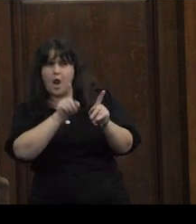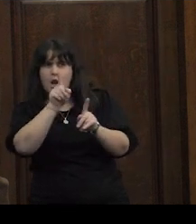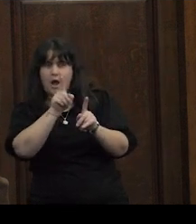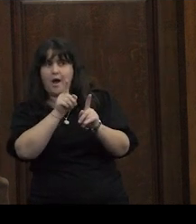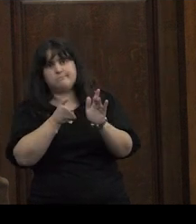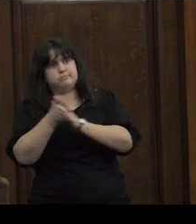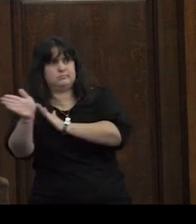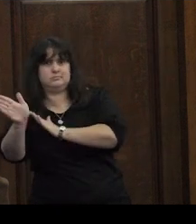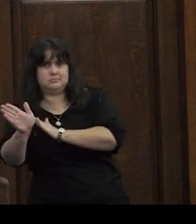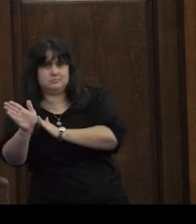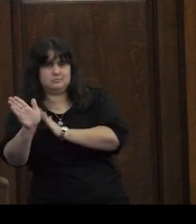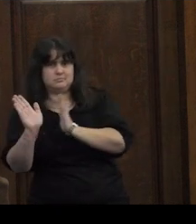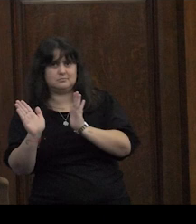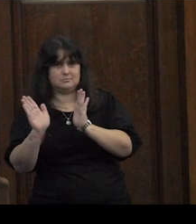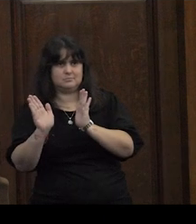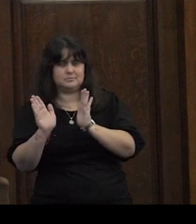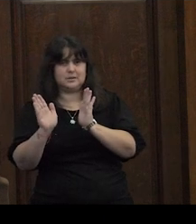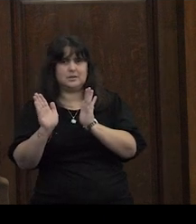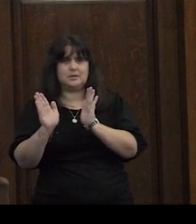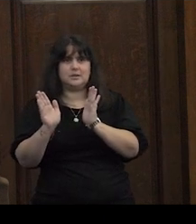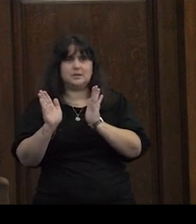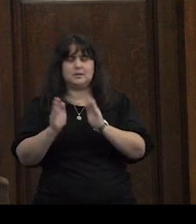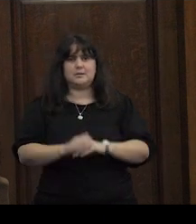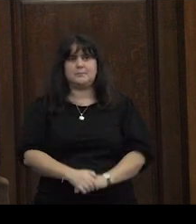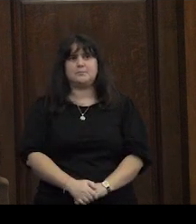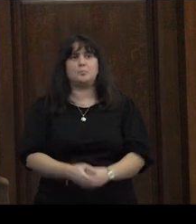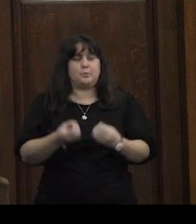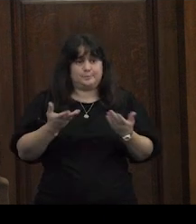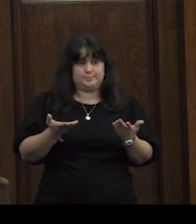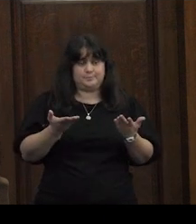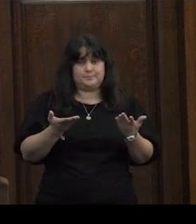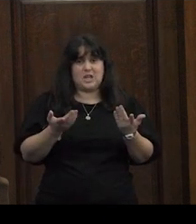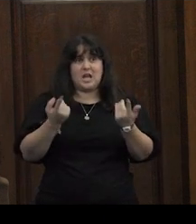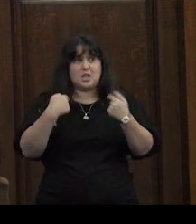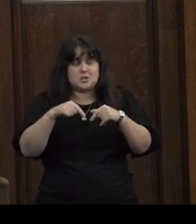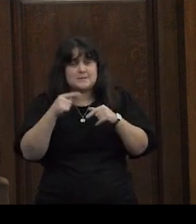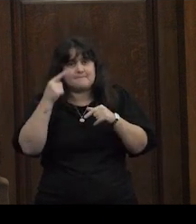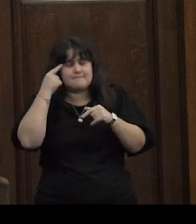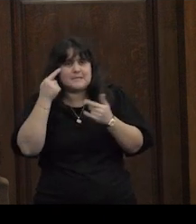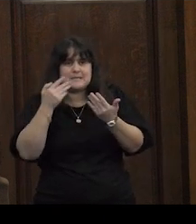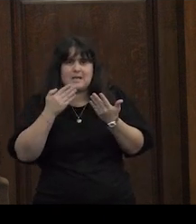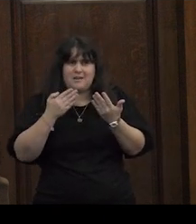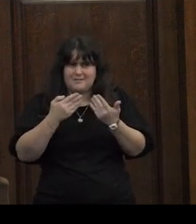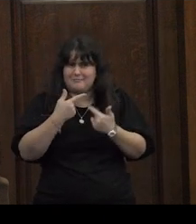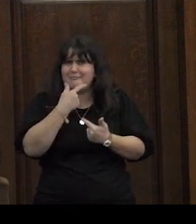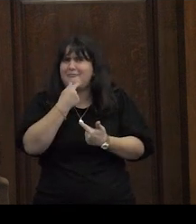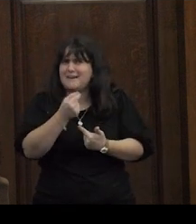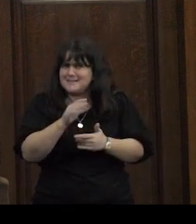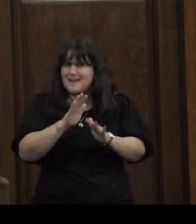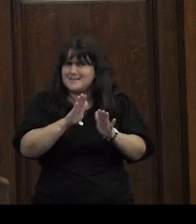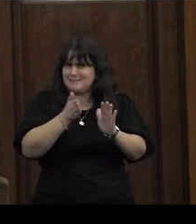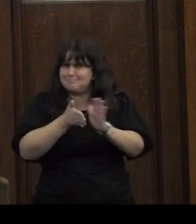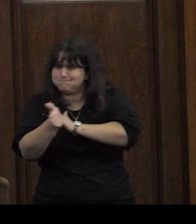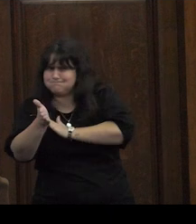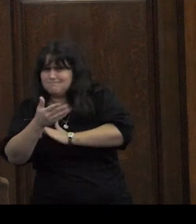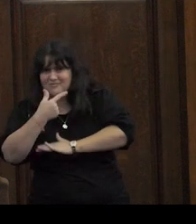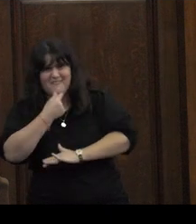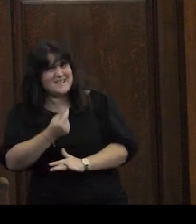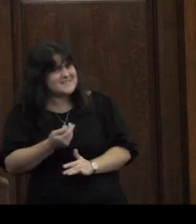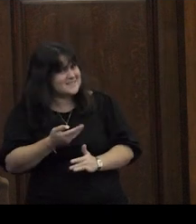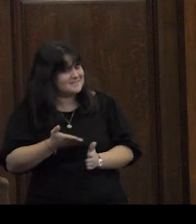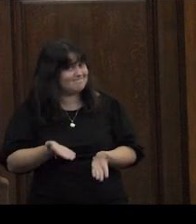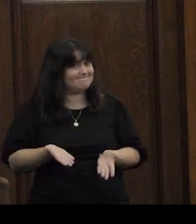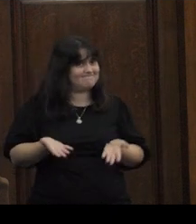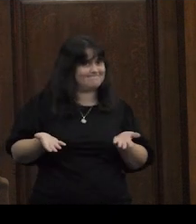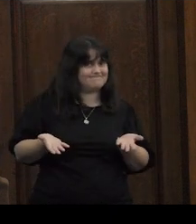señales huí de ahí hermana bueno la pregunta es siempre es tan fácil poder irse